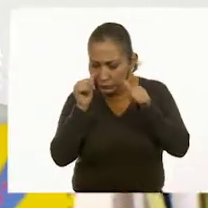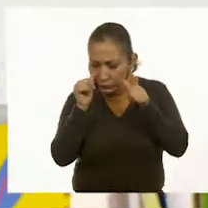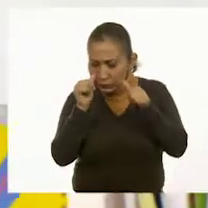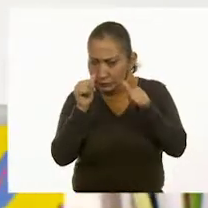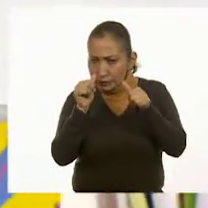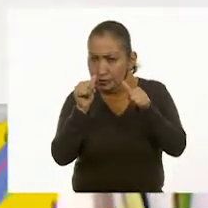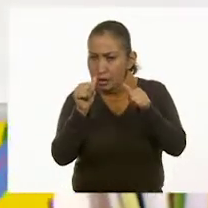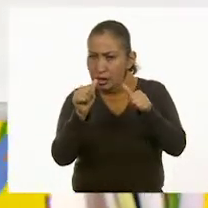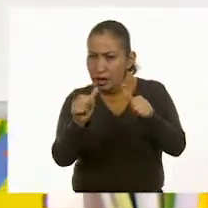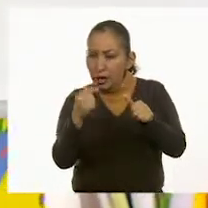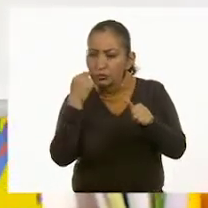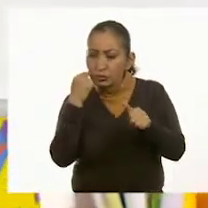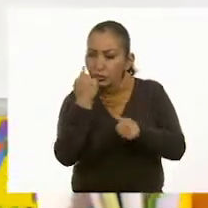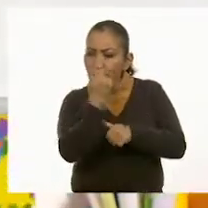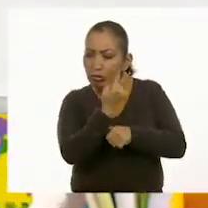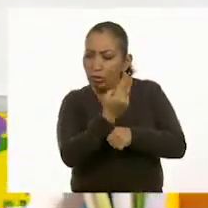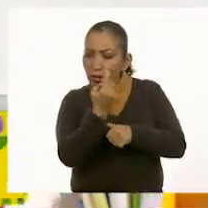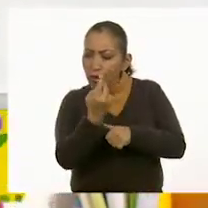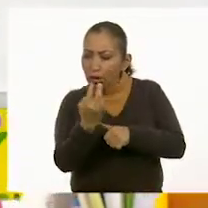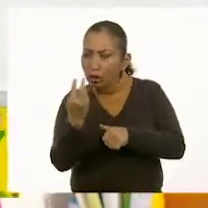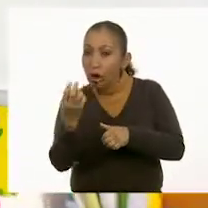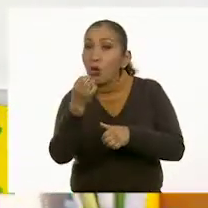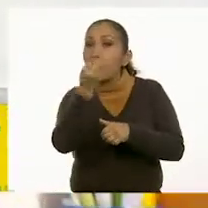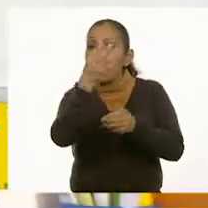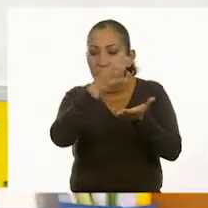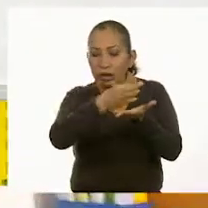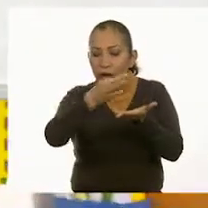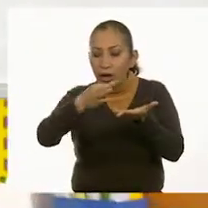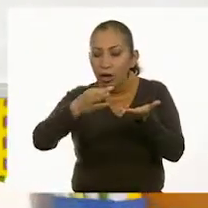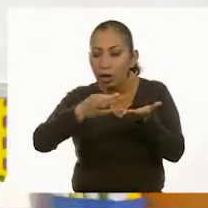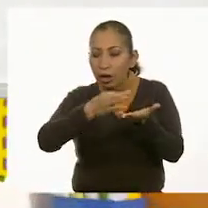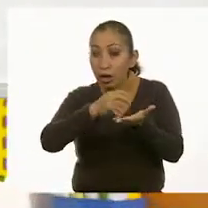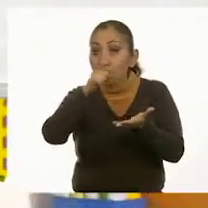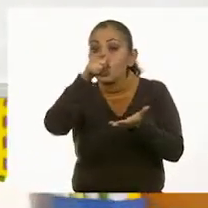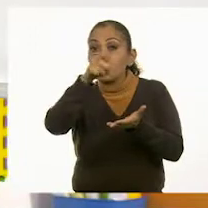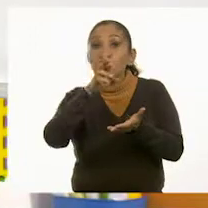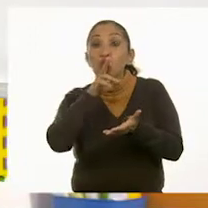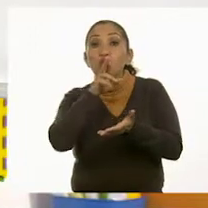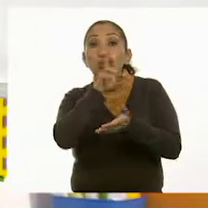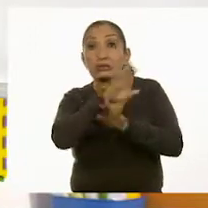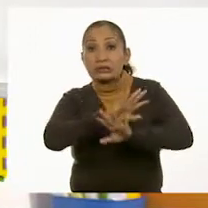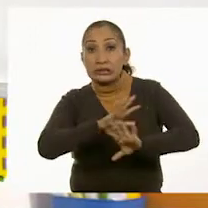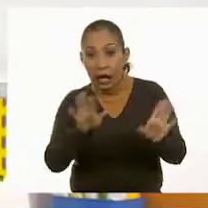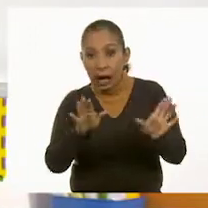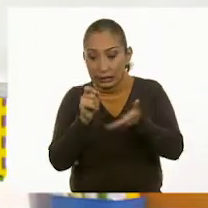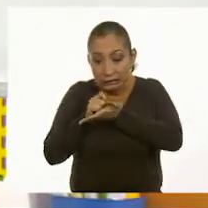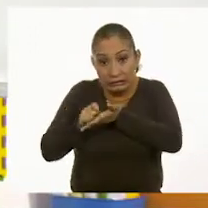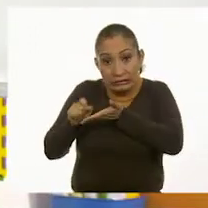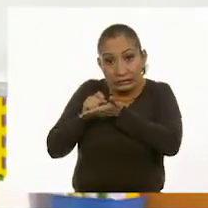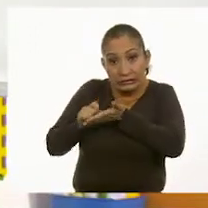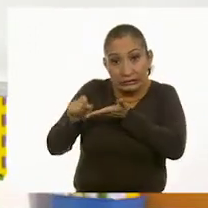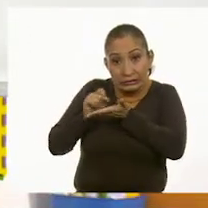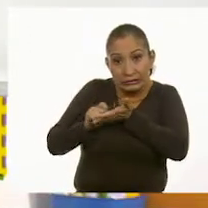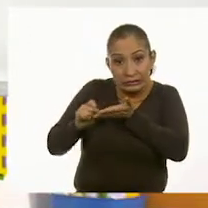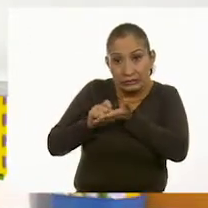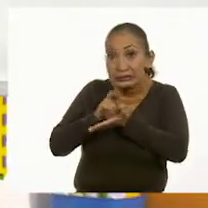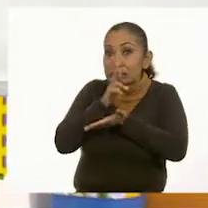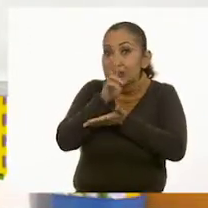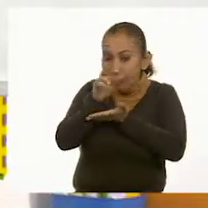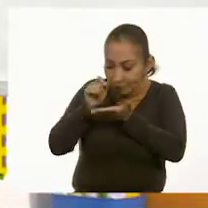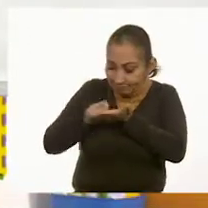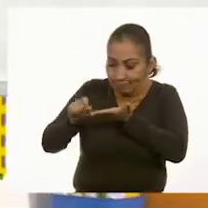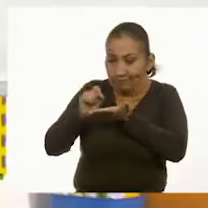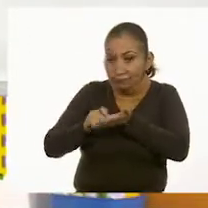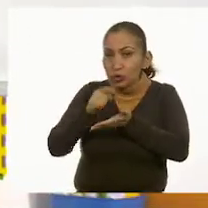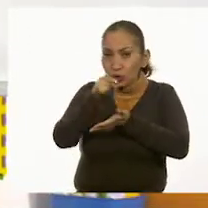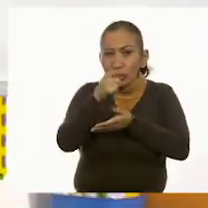y ve contando cada una de las fichitas. Cuando ya tengas tu respuesta, escríbela. ¿Sí? Escríbela.